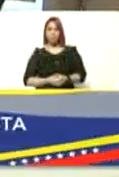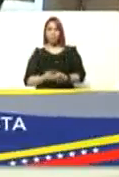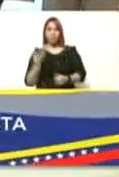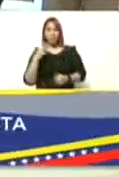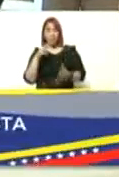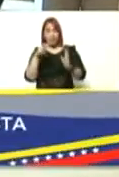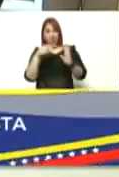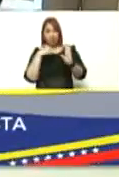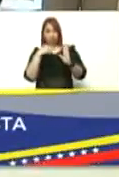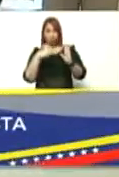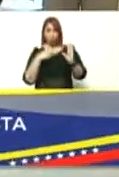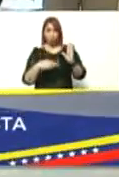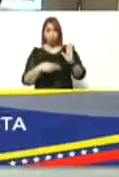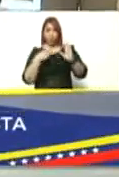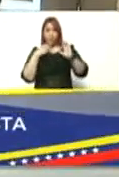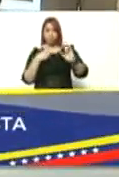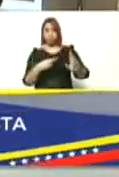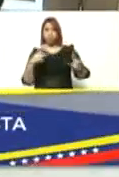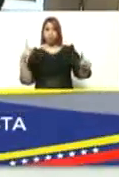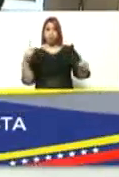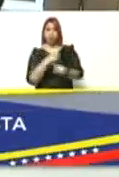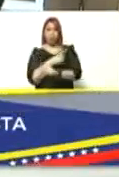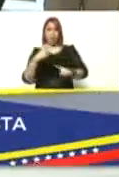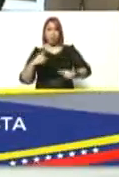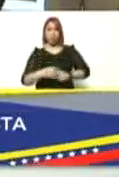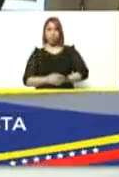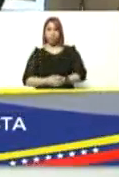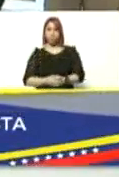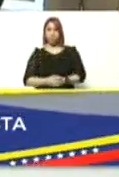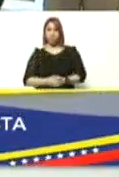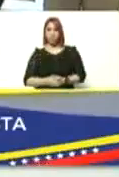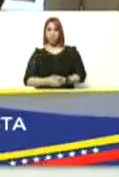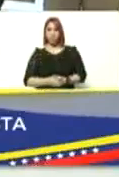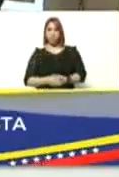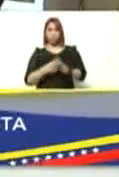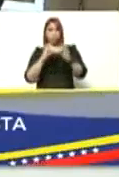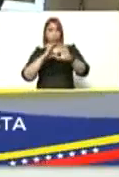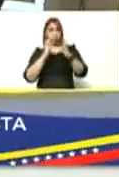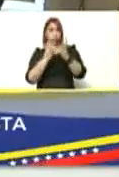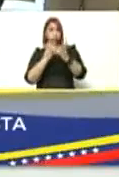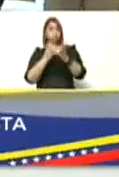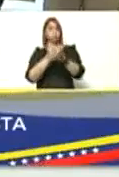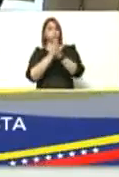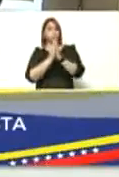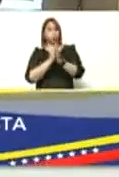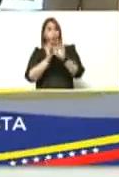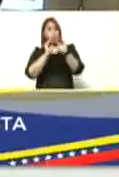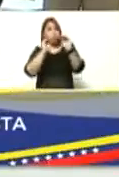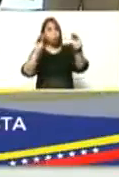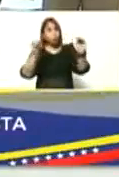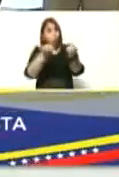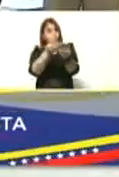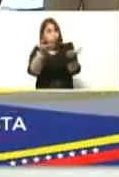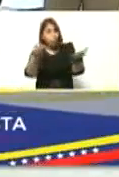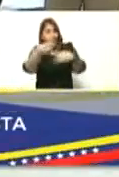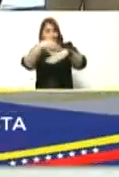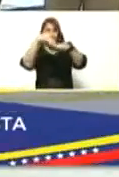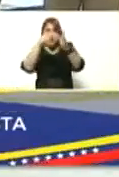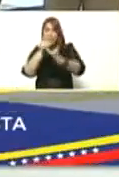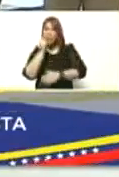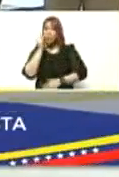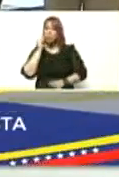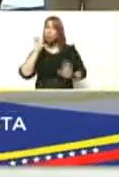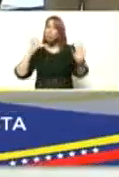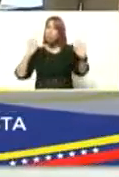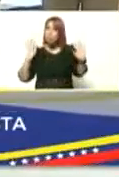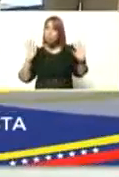lectura y respuesta a los mensajes en tiempo real todo el mundo oído es con ustedes ministros y ministras